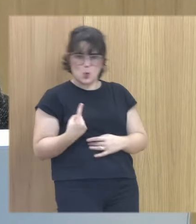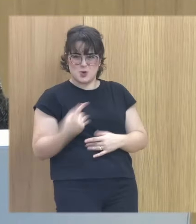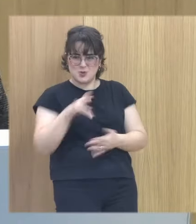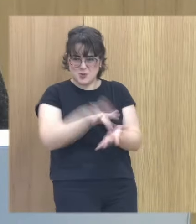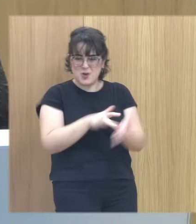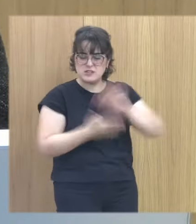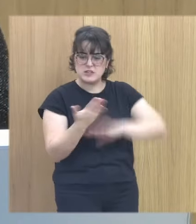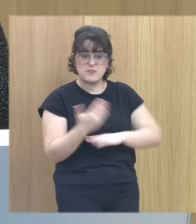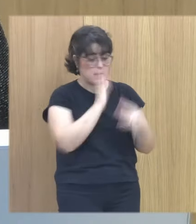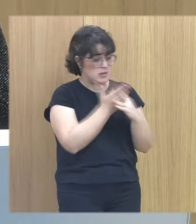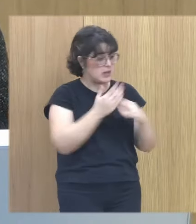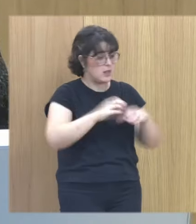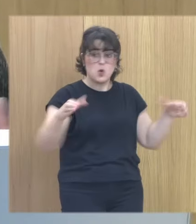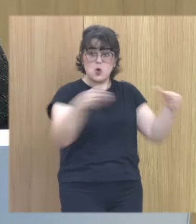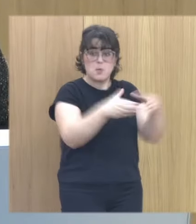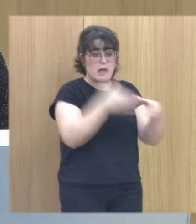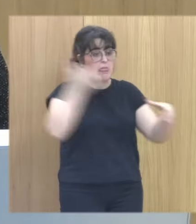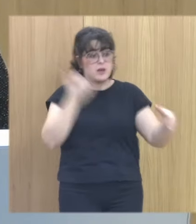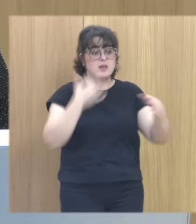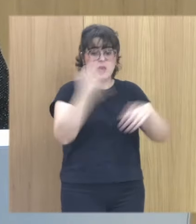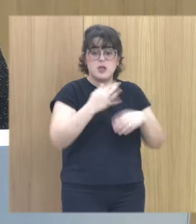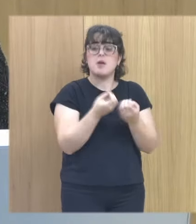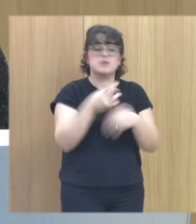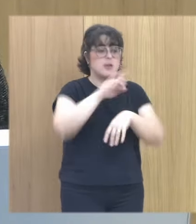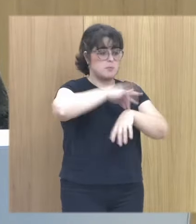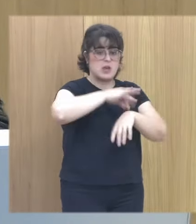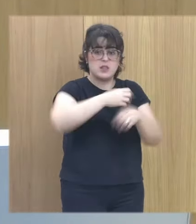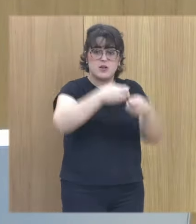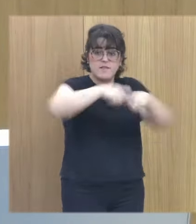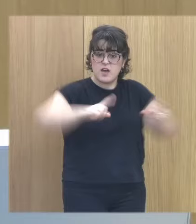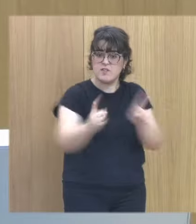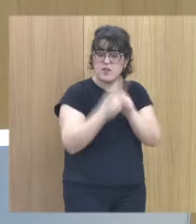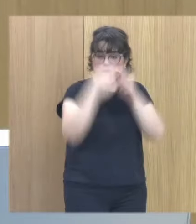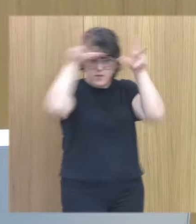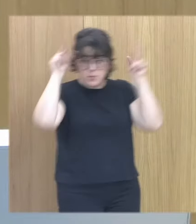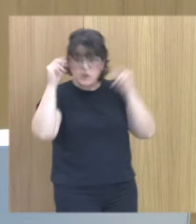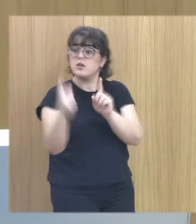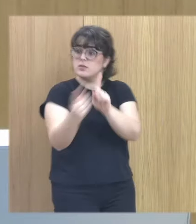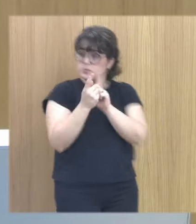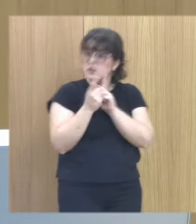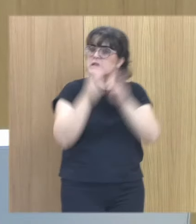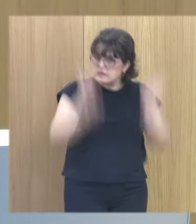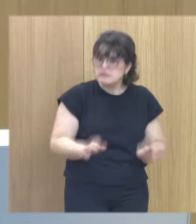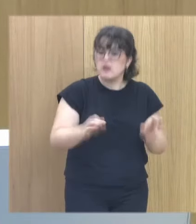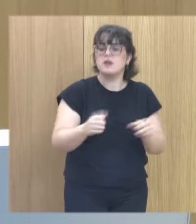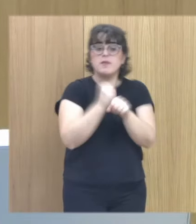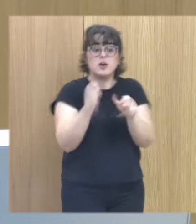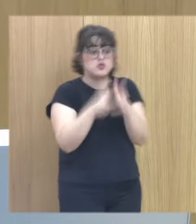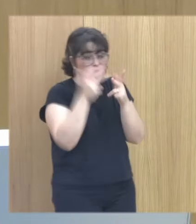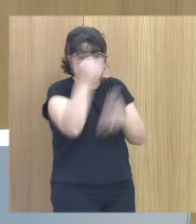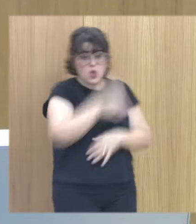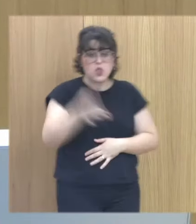% de la población no lo ven y lo van a tener en consulta sí o sí las enfermeras y enfermeros lo van a tener en consulta sí o sí los trabajadores sociales y